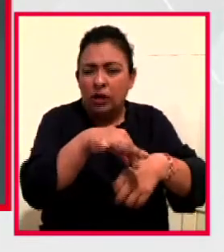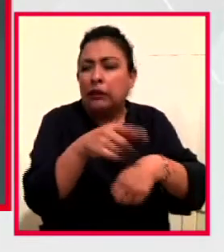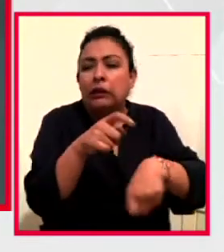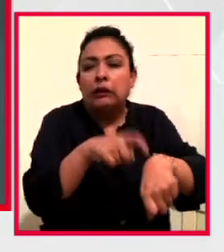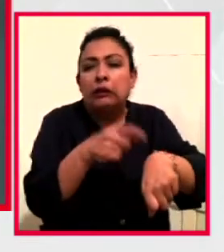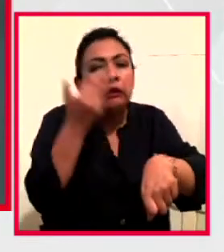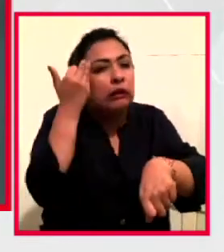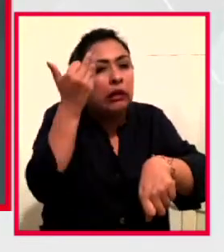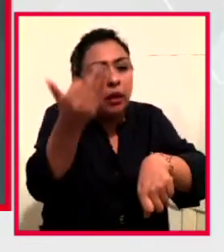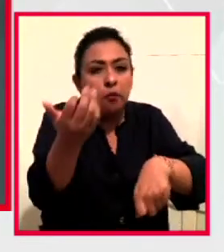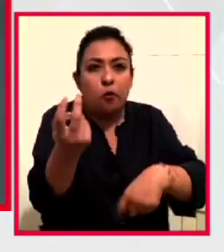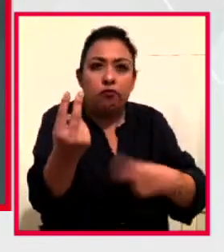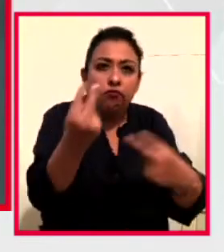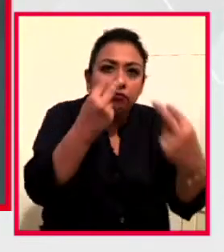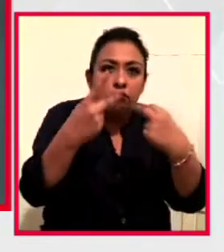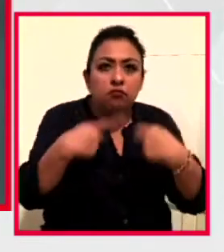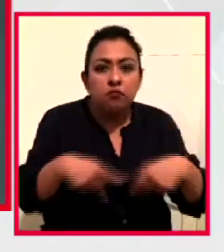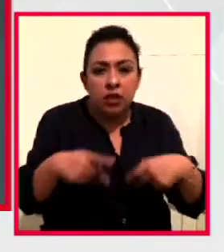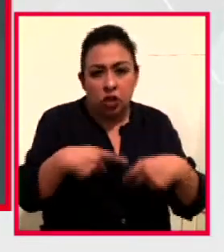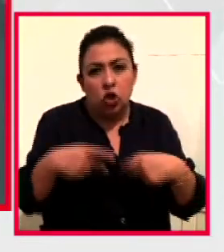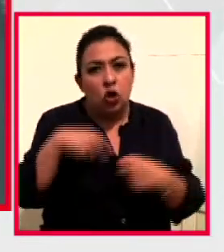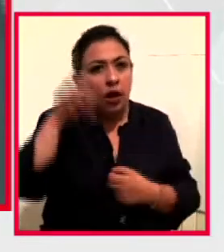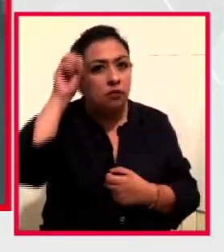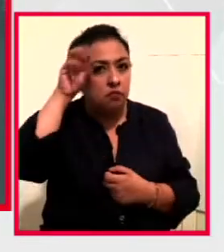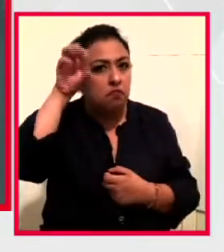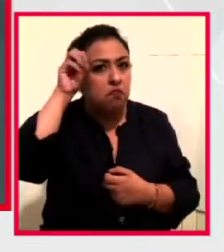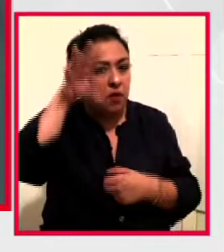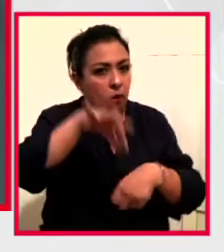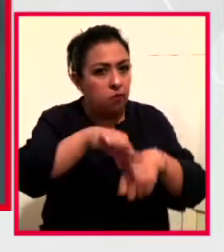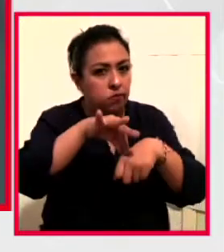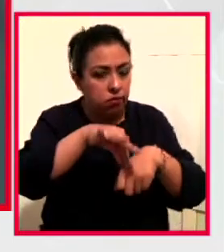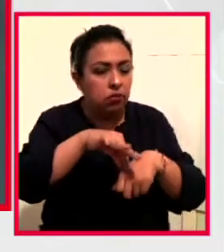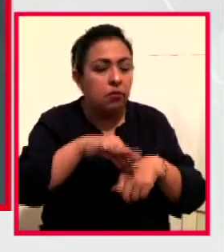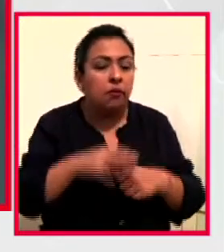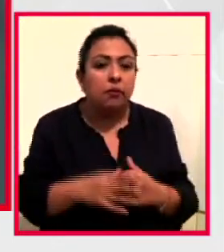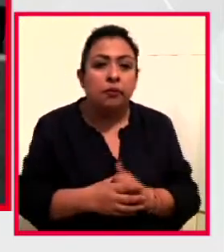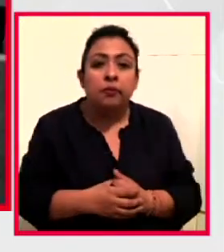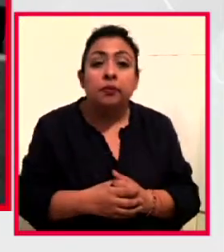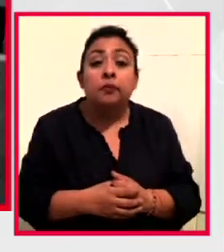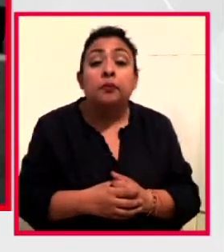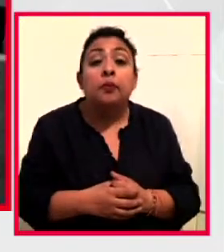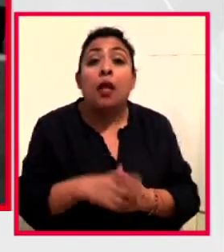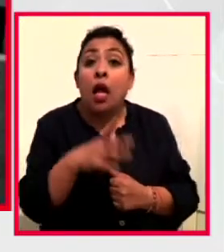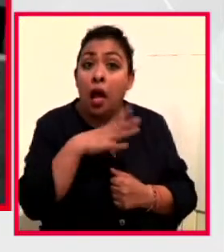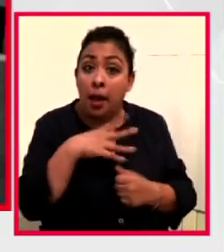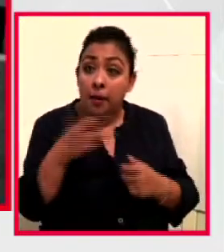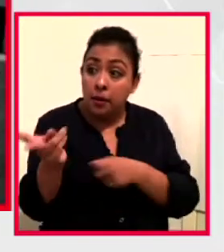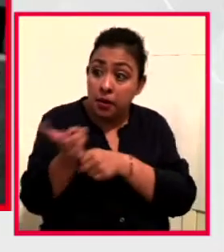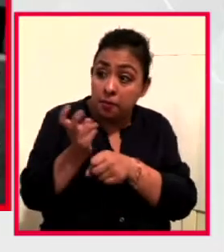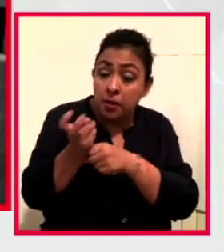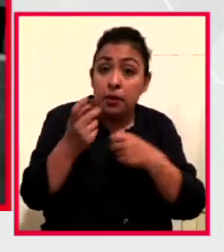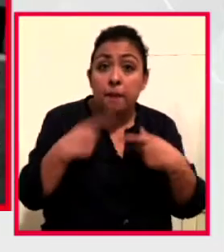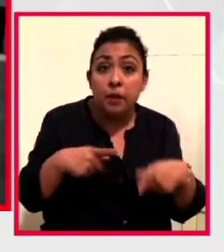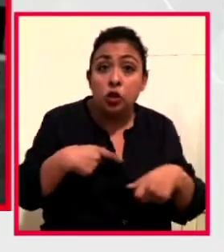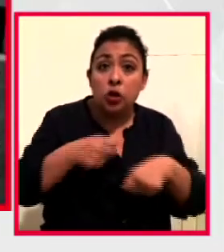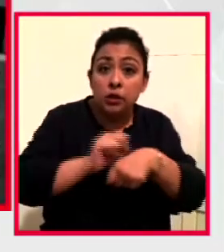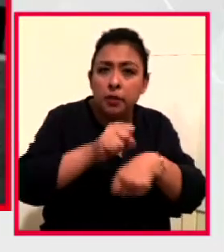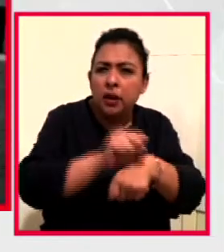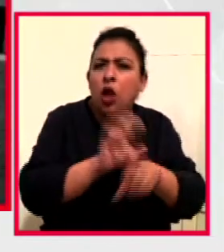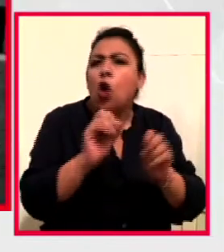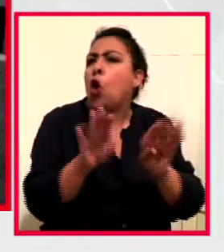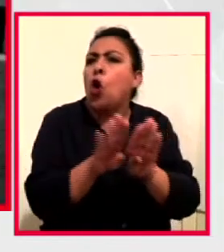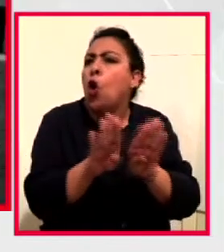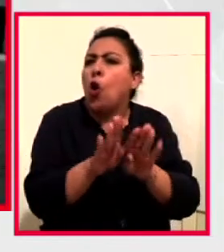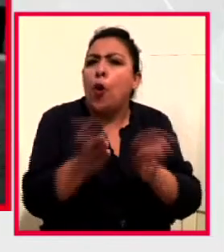la gente, en transmisiones, por YouTube y también por Facebook. ¿Y tienen invitados cada semana? ¿Cómo va funcionando esta cuestión?